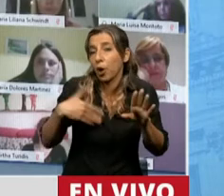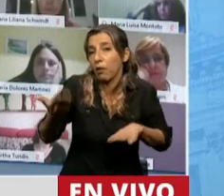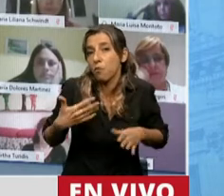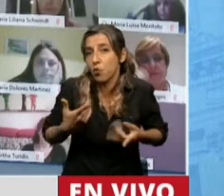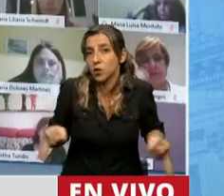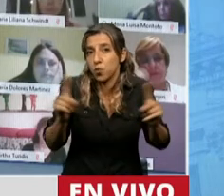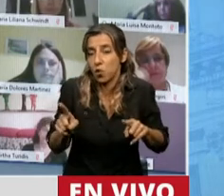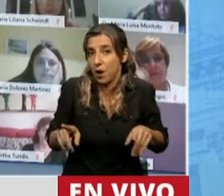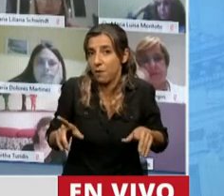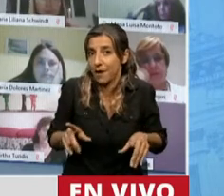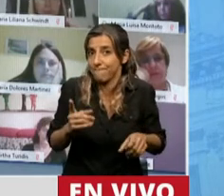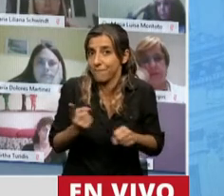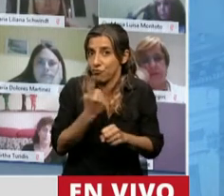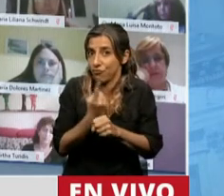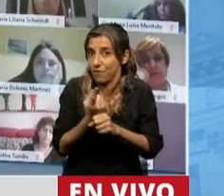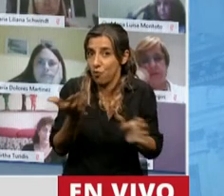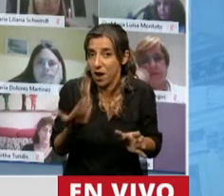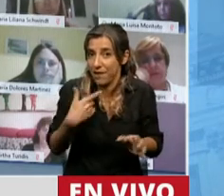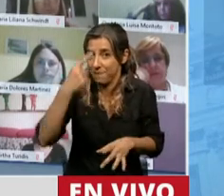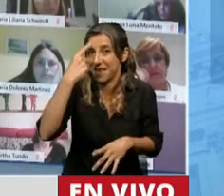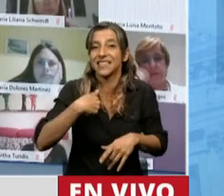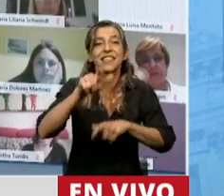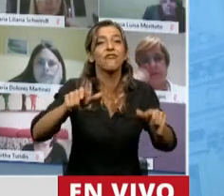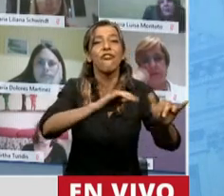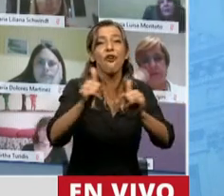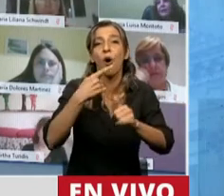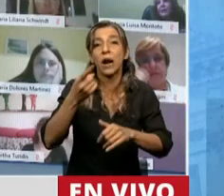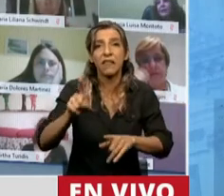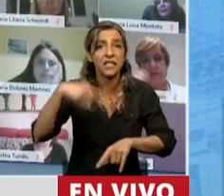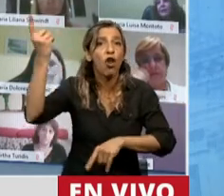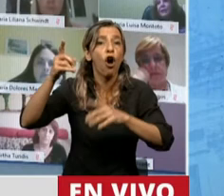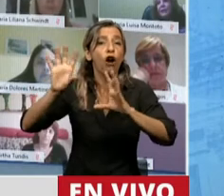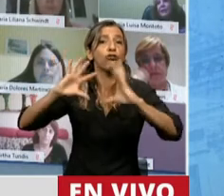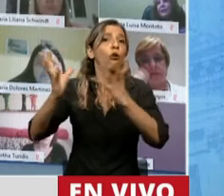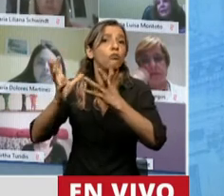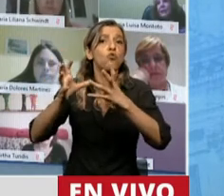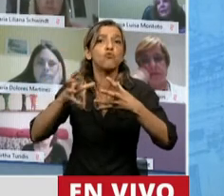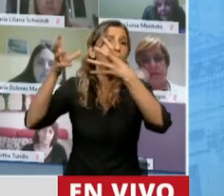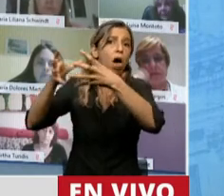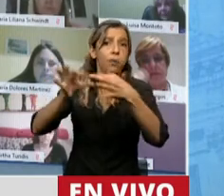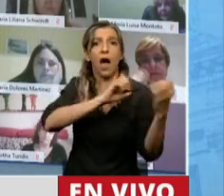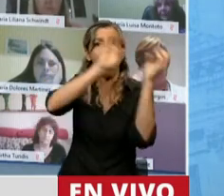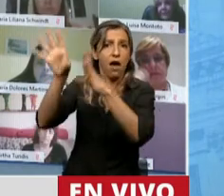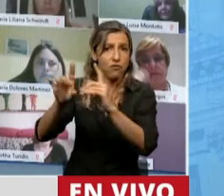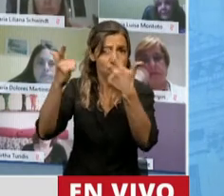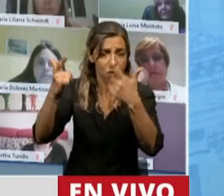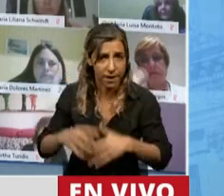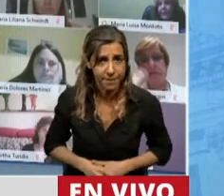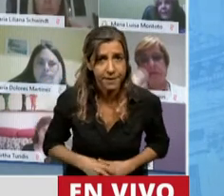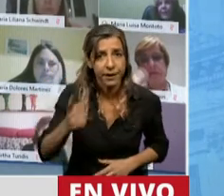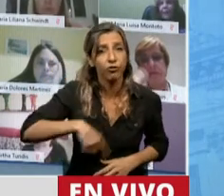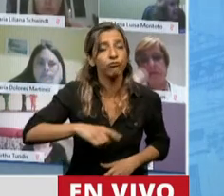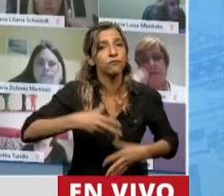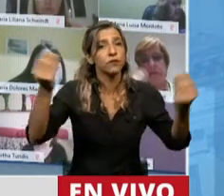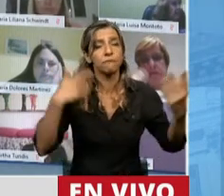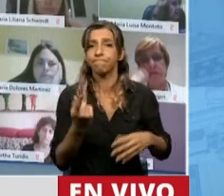nuestra juventud, no hay planeta B. Creo honestamente, presidente, que no somos conscientes de la gravedad del cambio climático y de las